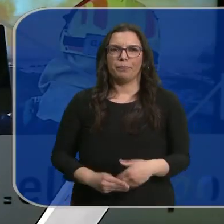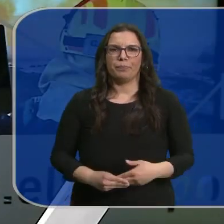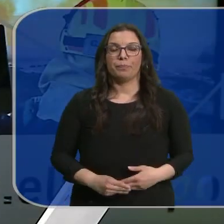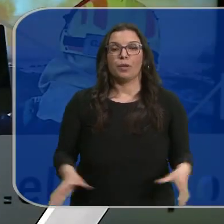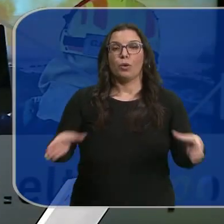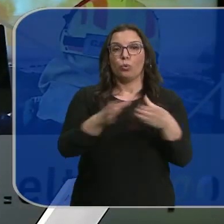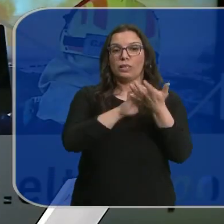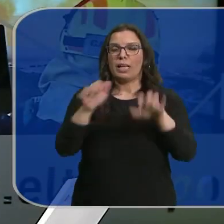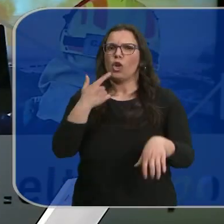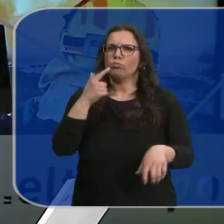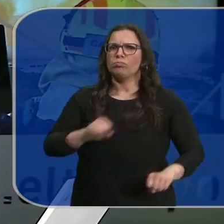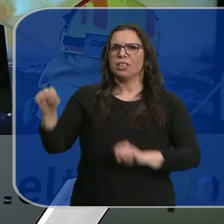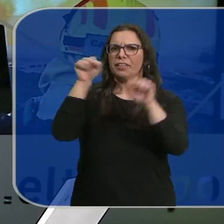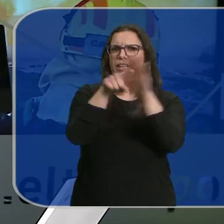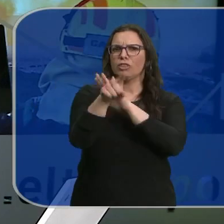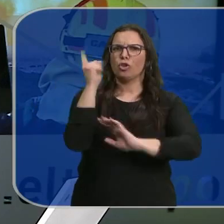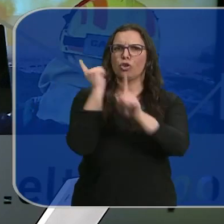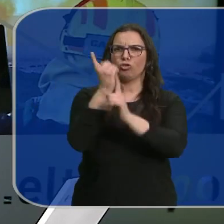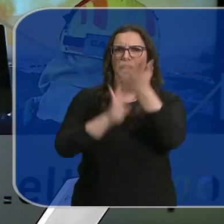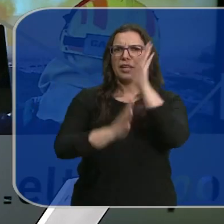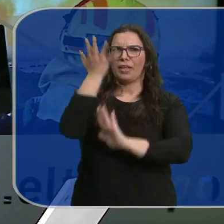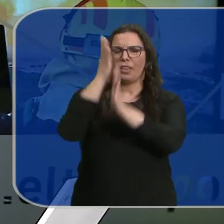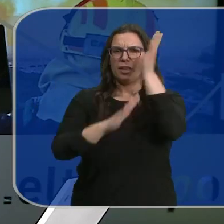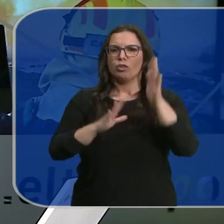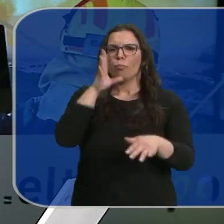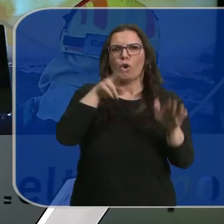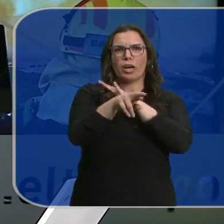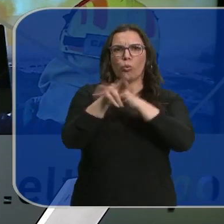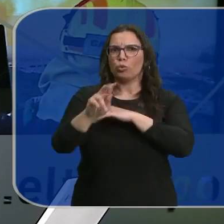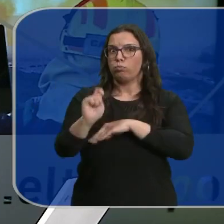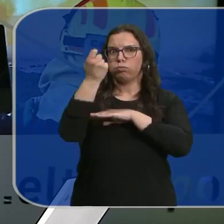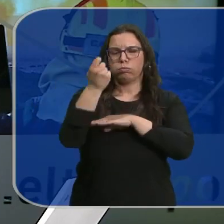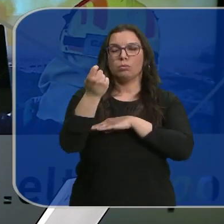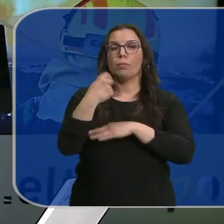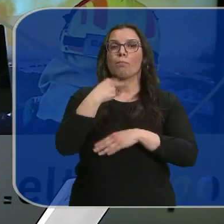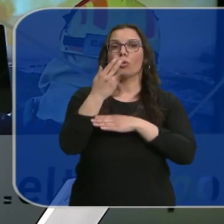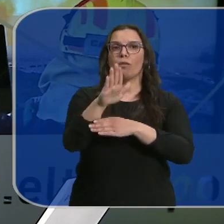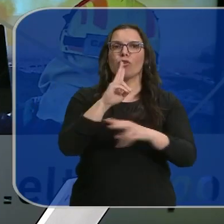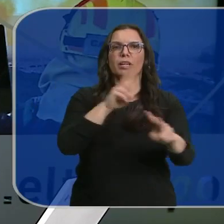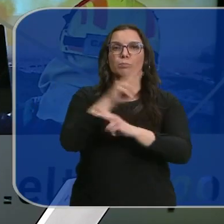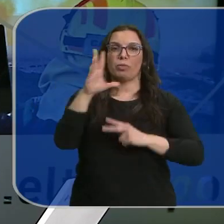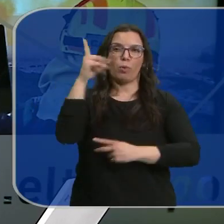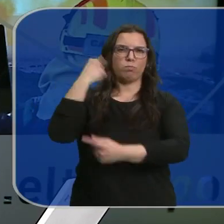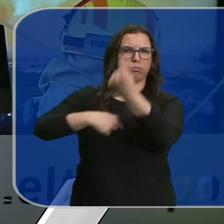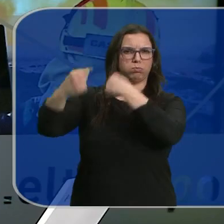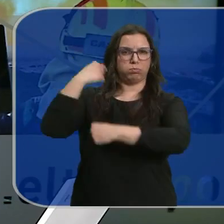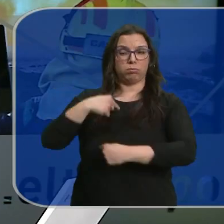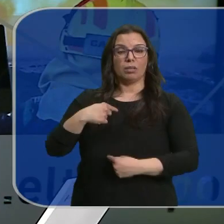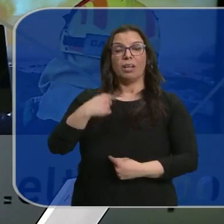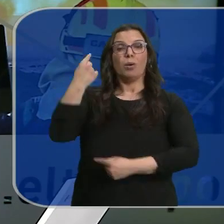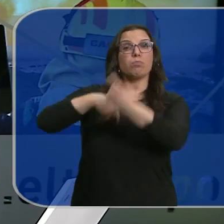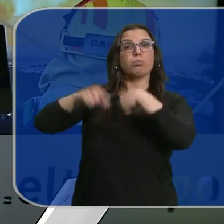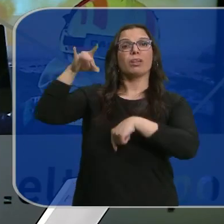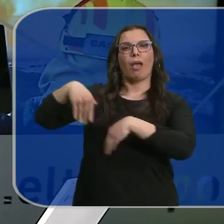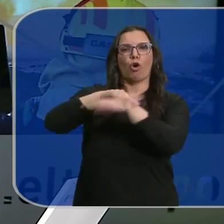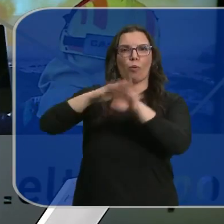La Junta defiende su gestión en la lucha contra incendios con una dotación de medios récord. El portavoz responde así a las críticas que dice recibe